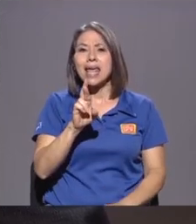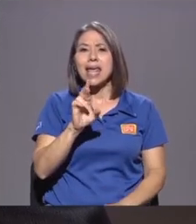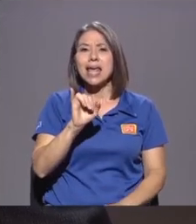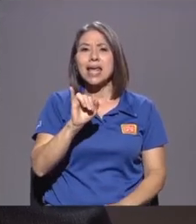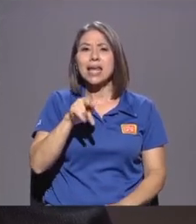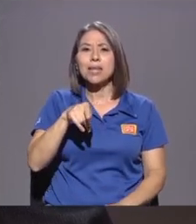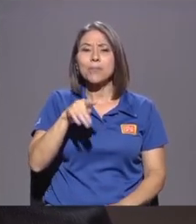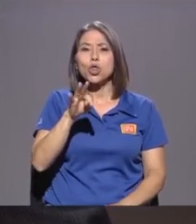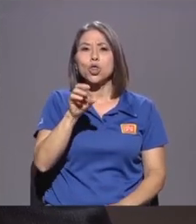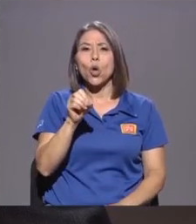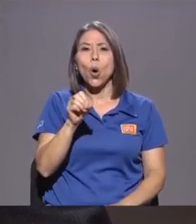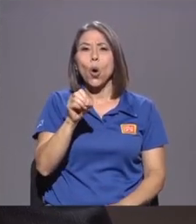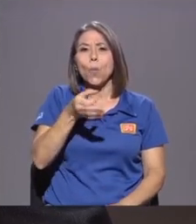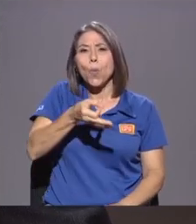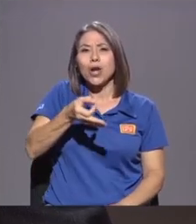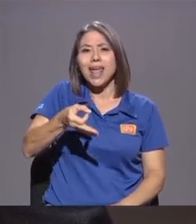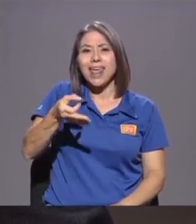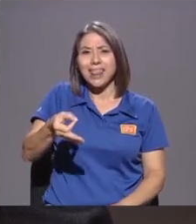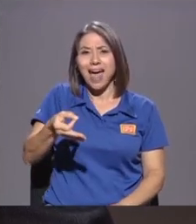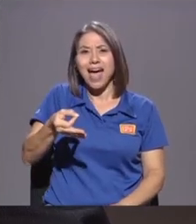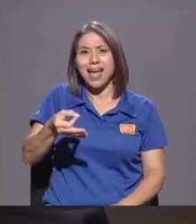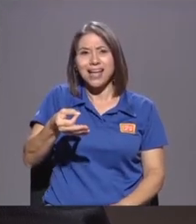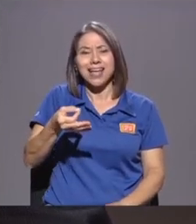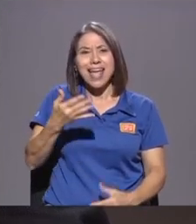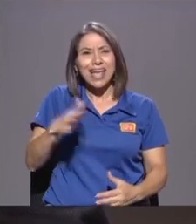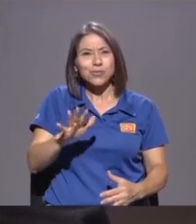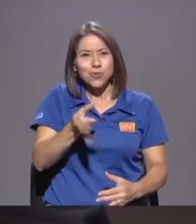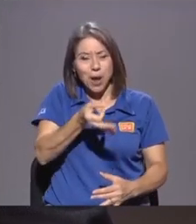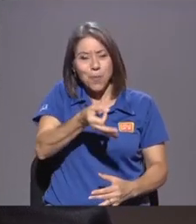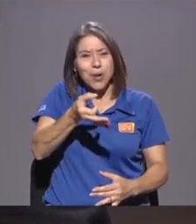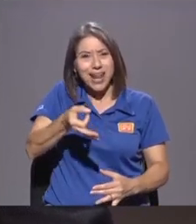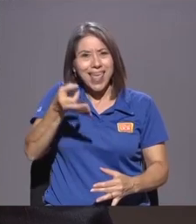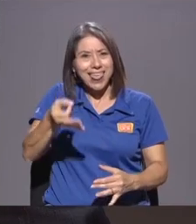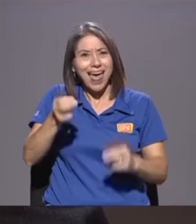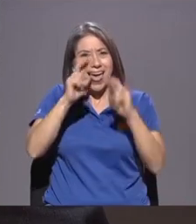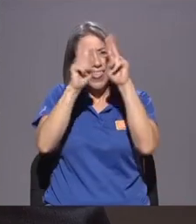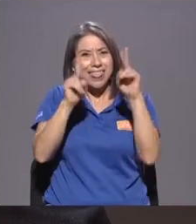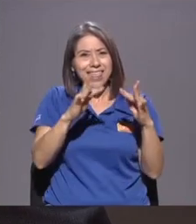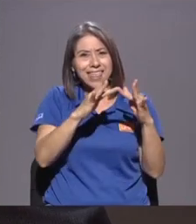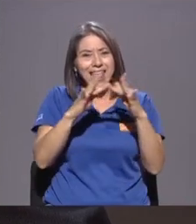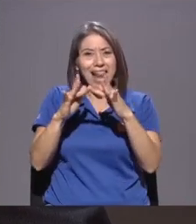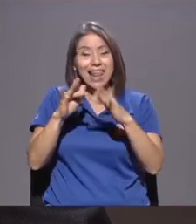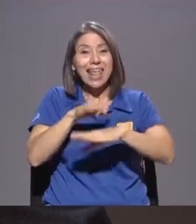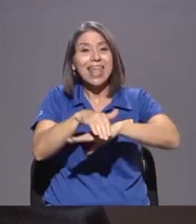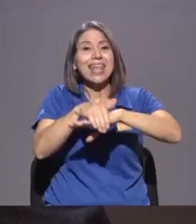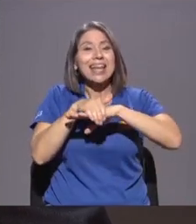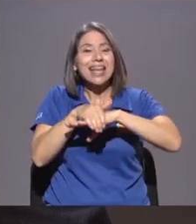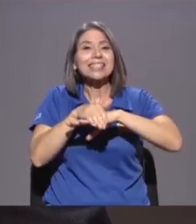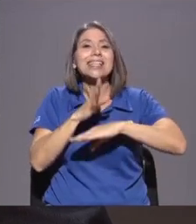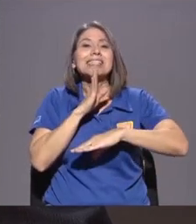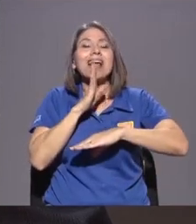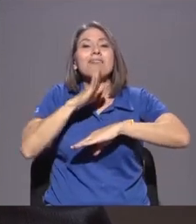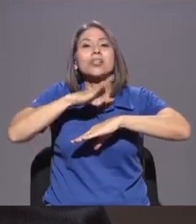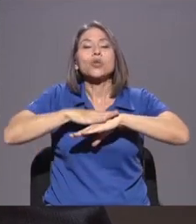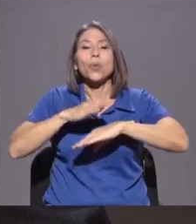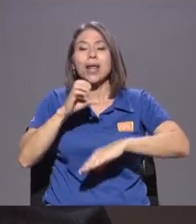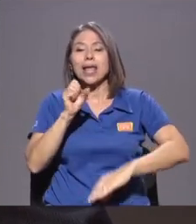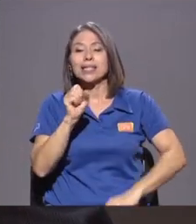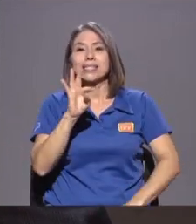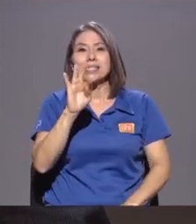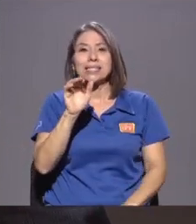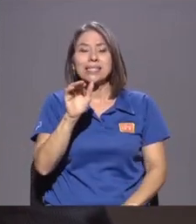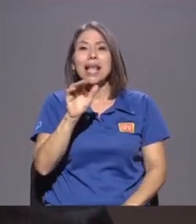digital Y se habla en inglés el término que se utiliza Es un stable coin Digital